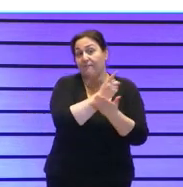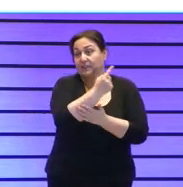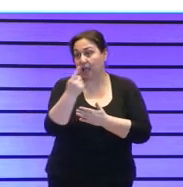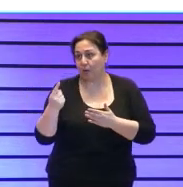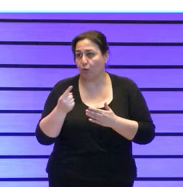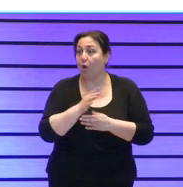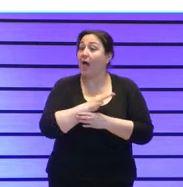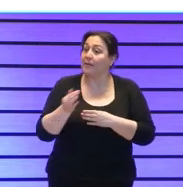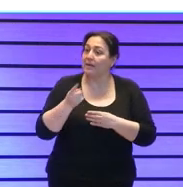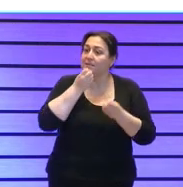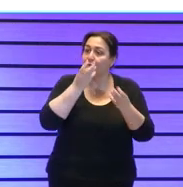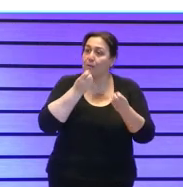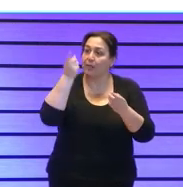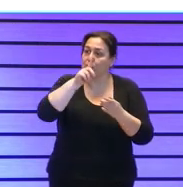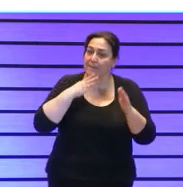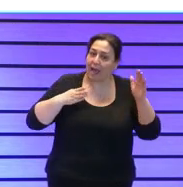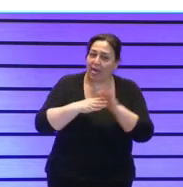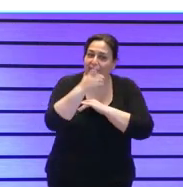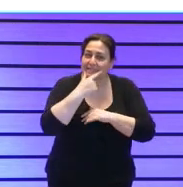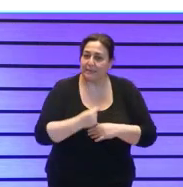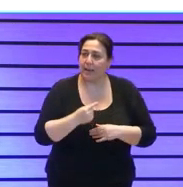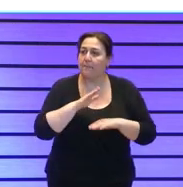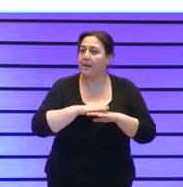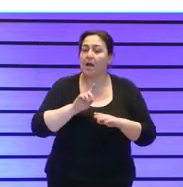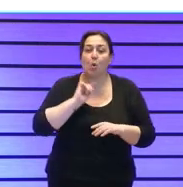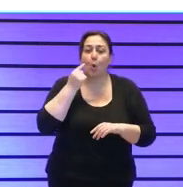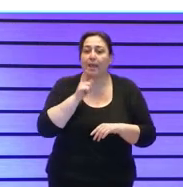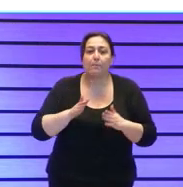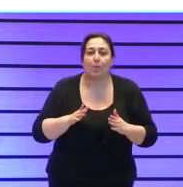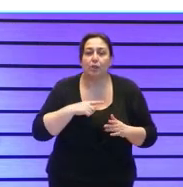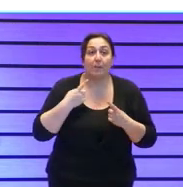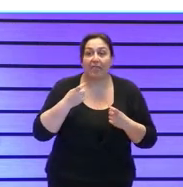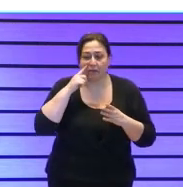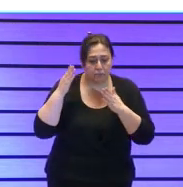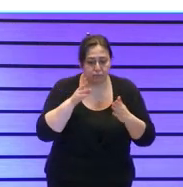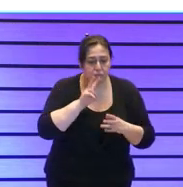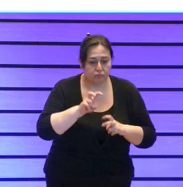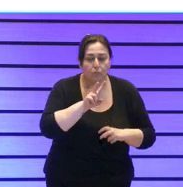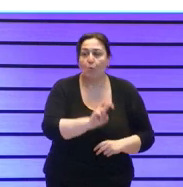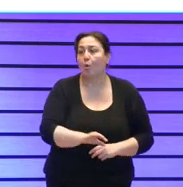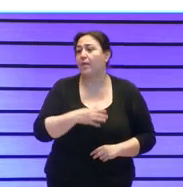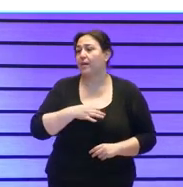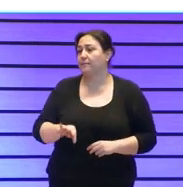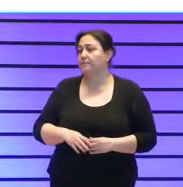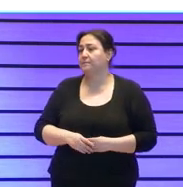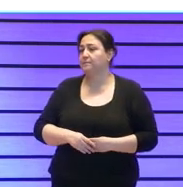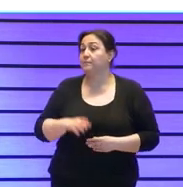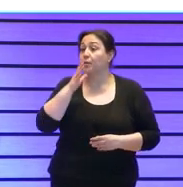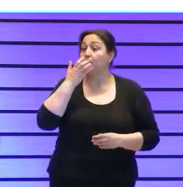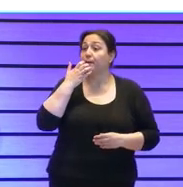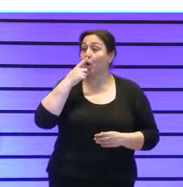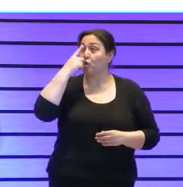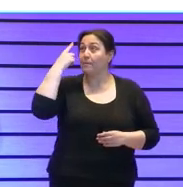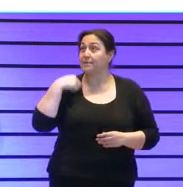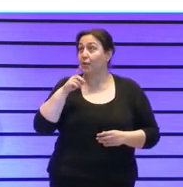información accesible para que en cualquier momento puedan hacer uso de ellas por ejemplo el año pasado a modo de